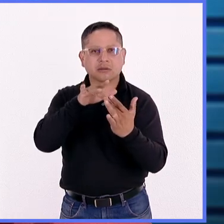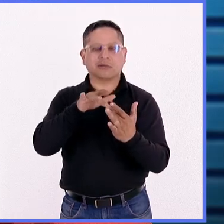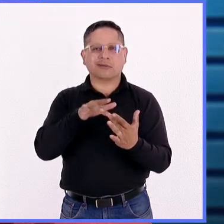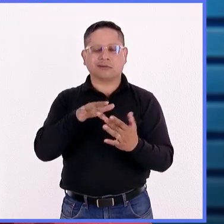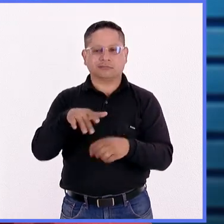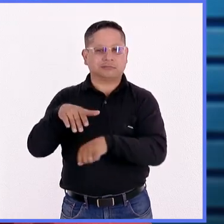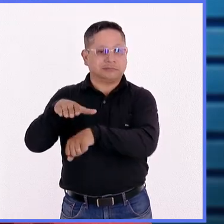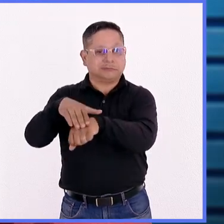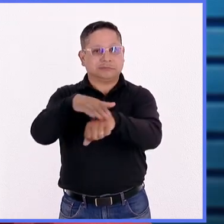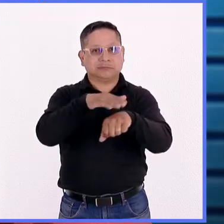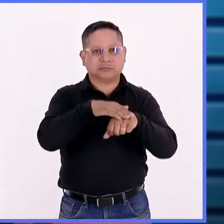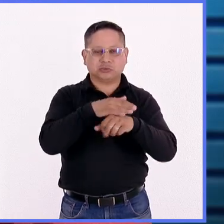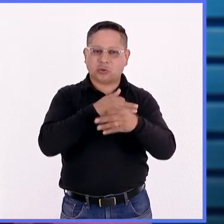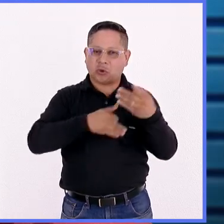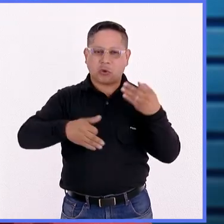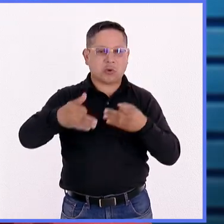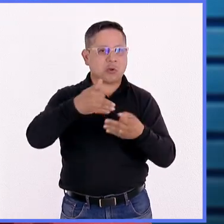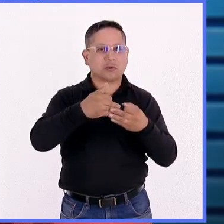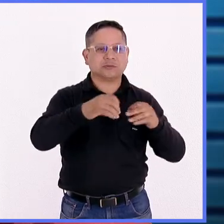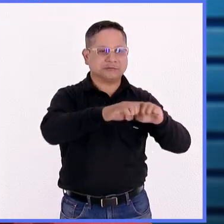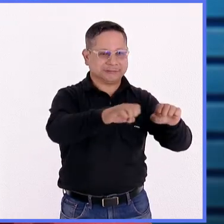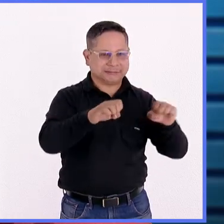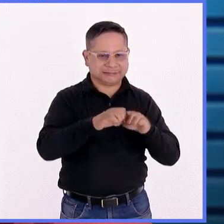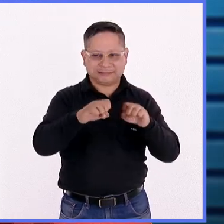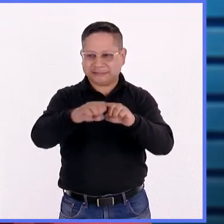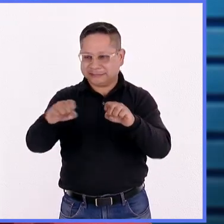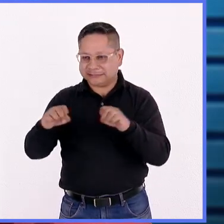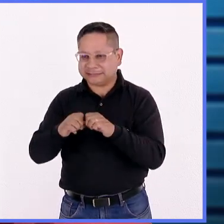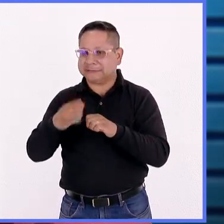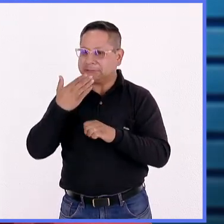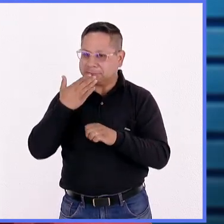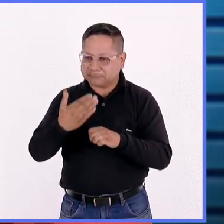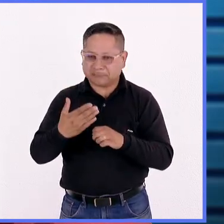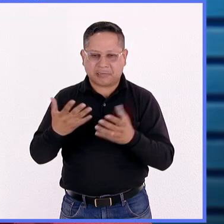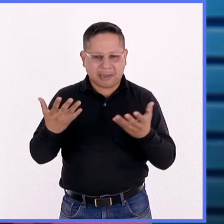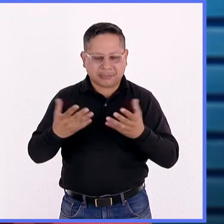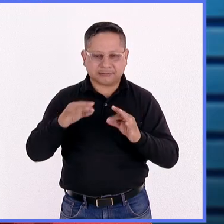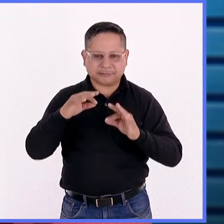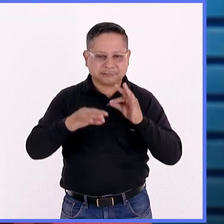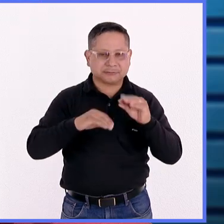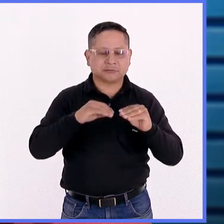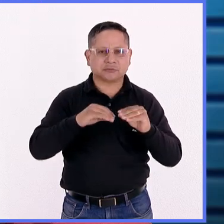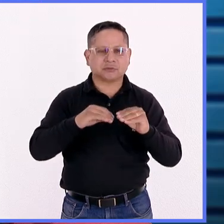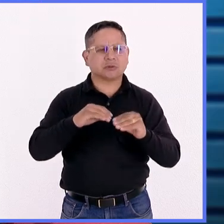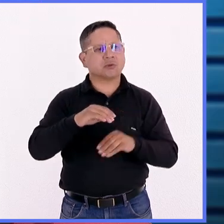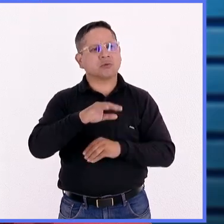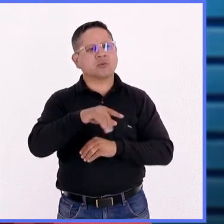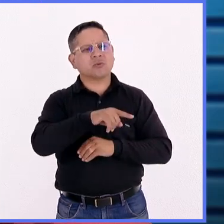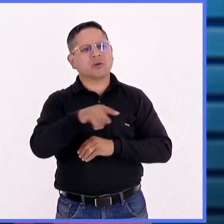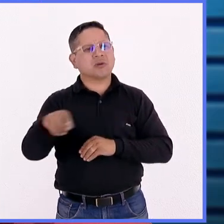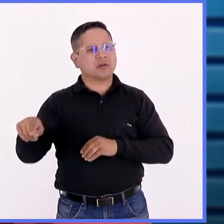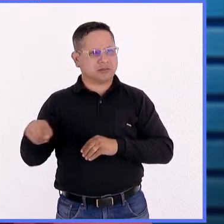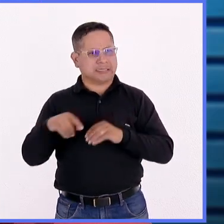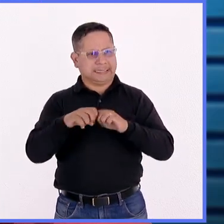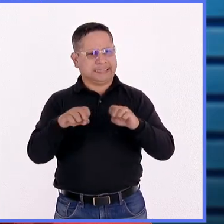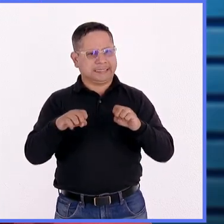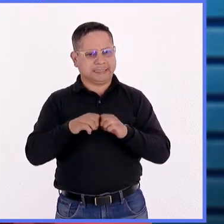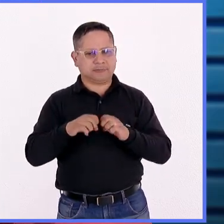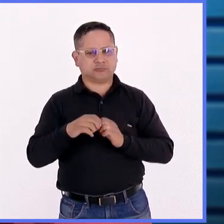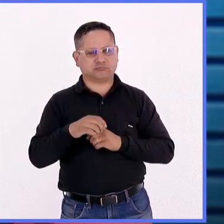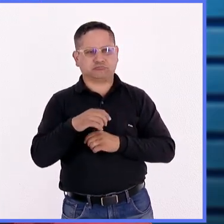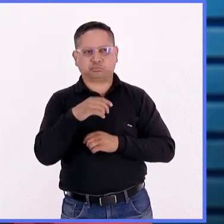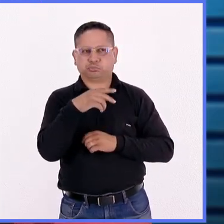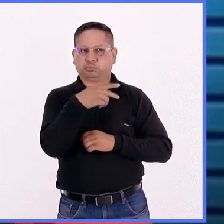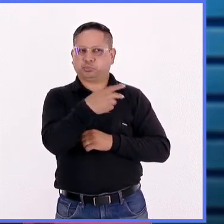principio básico que todos los equipos deben cumplir, ¿hay alguna libertad, digamos, para que los participantes puedan sumar